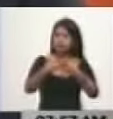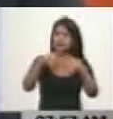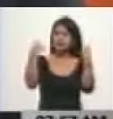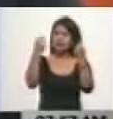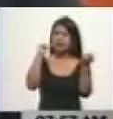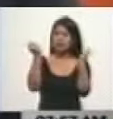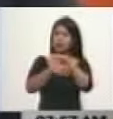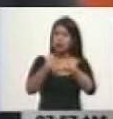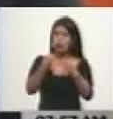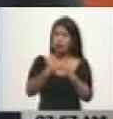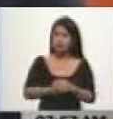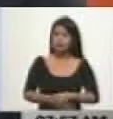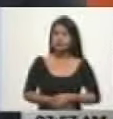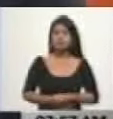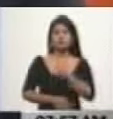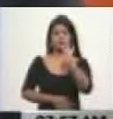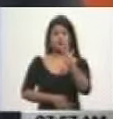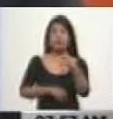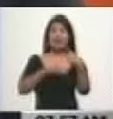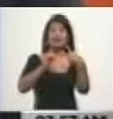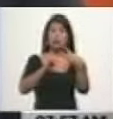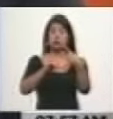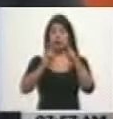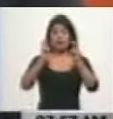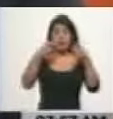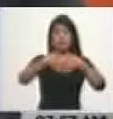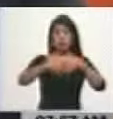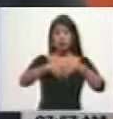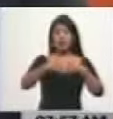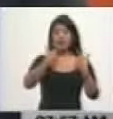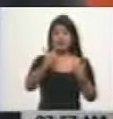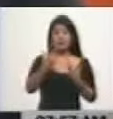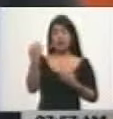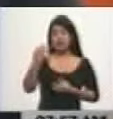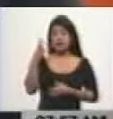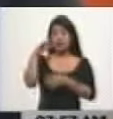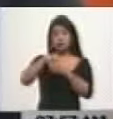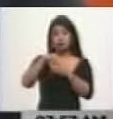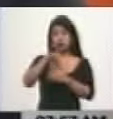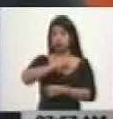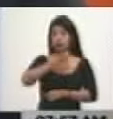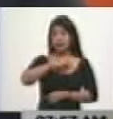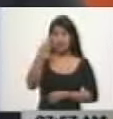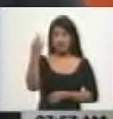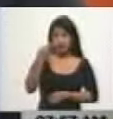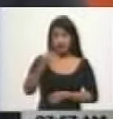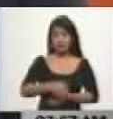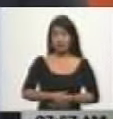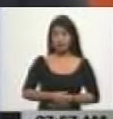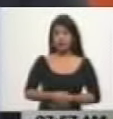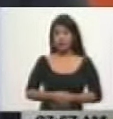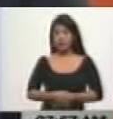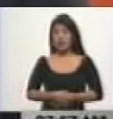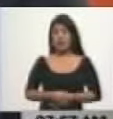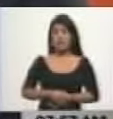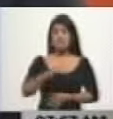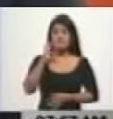segundo gran objetivo estratégico del motor es garantizar la inclusión social. Y, obviamente, para que